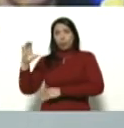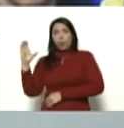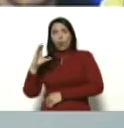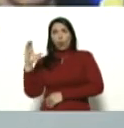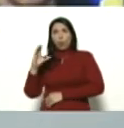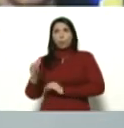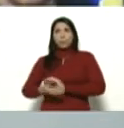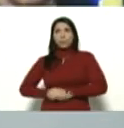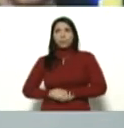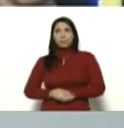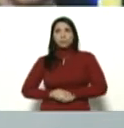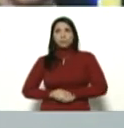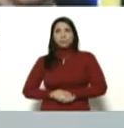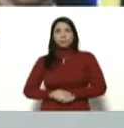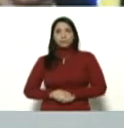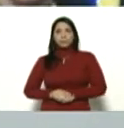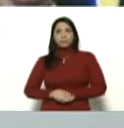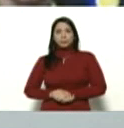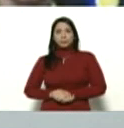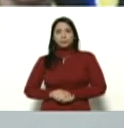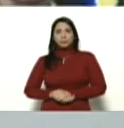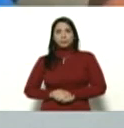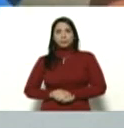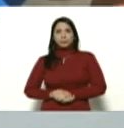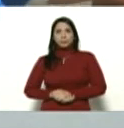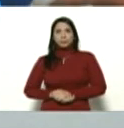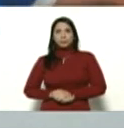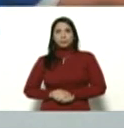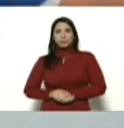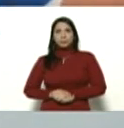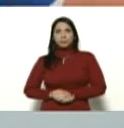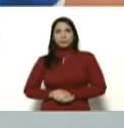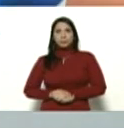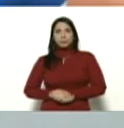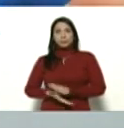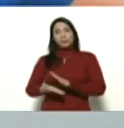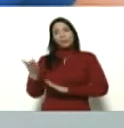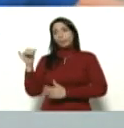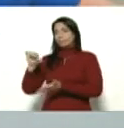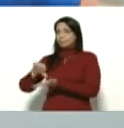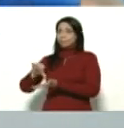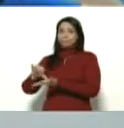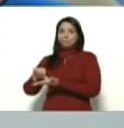se fue a Medellín.